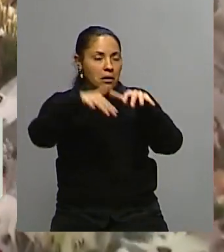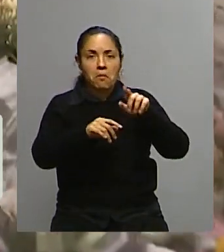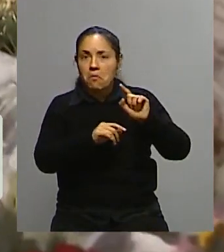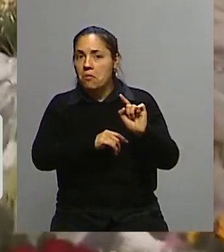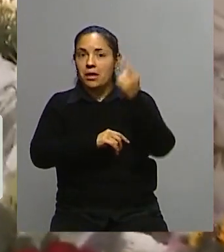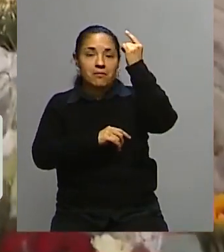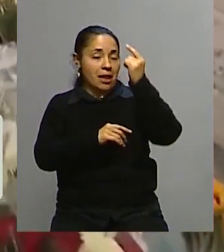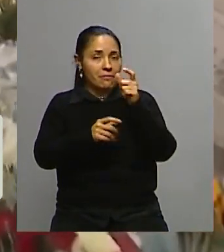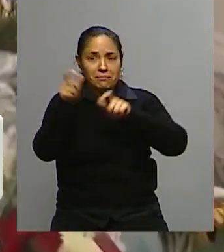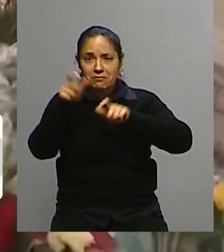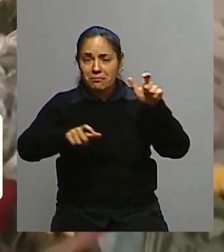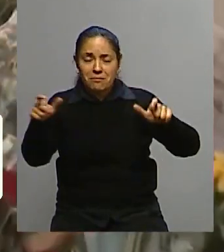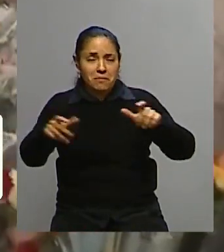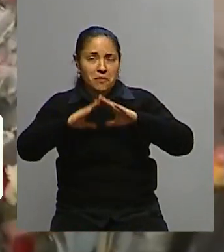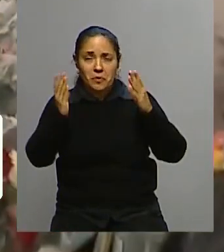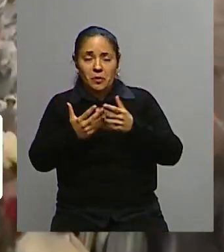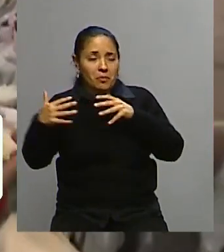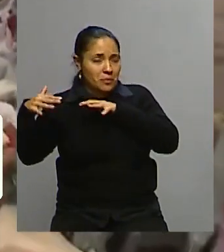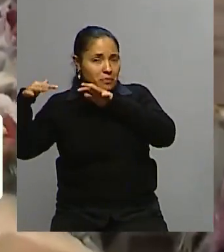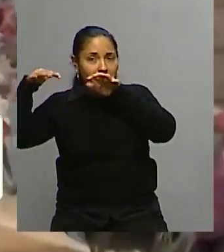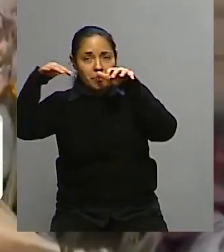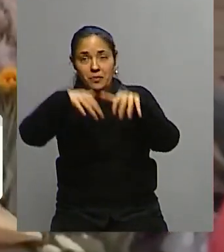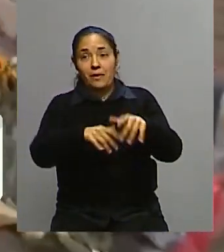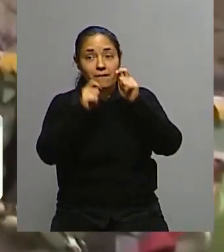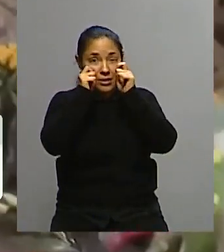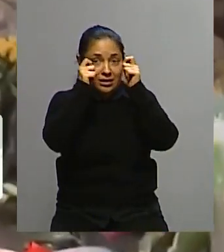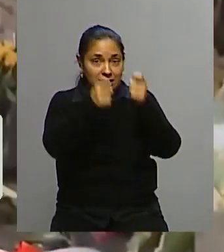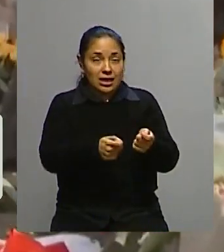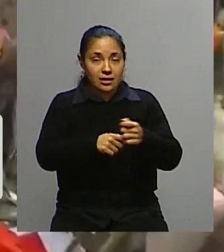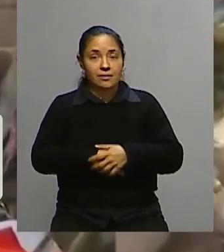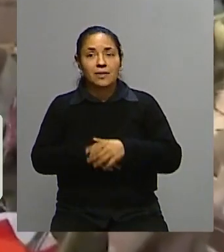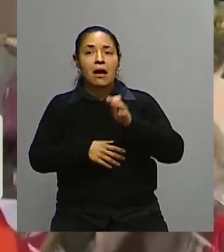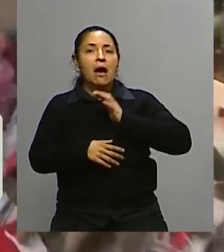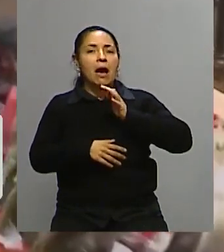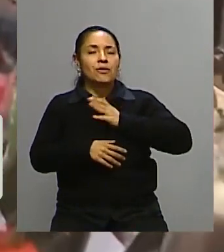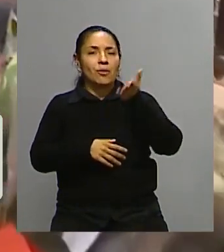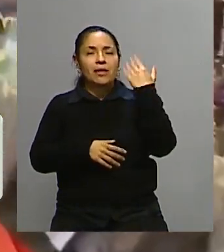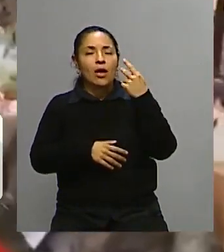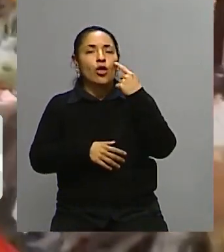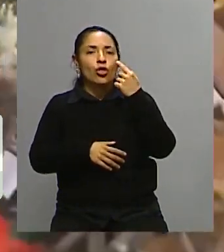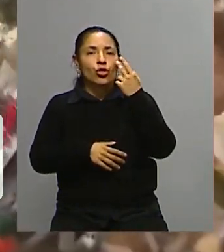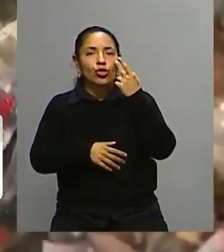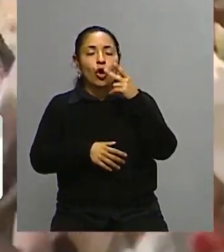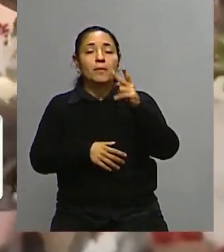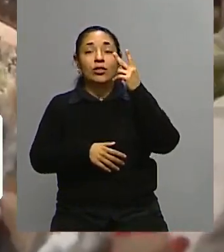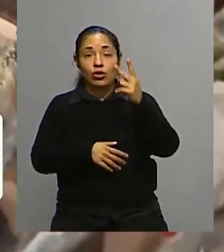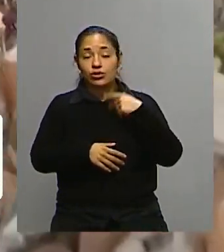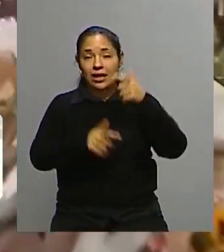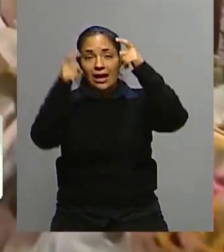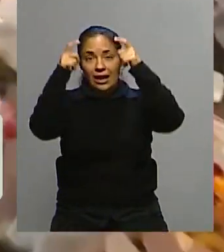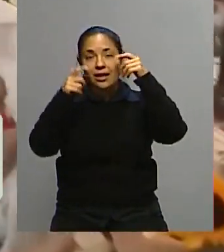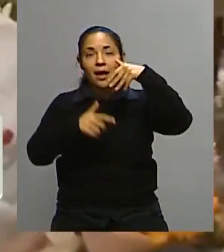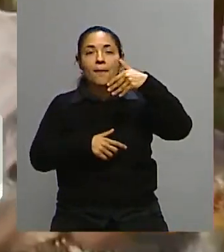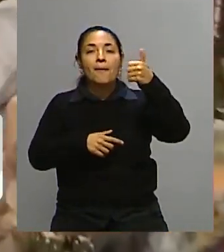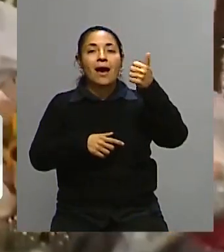primera vez casi en todo el mundo. Cuando hace algunos años, en el 2002, murió la reina madre, hubo 200.000